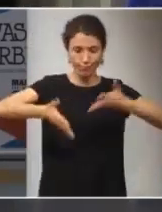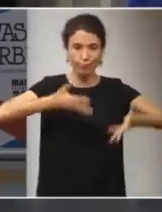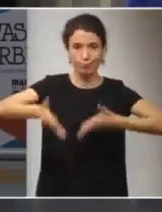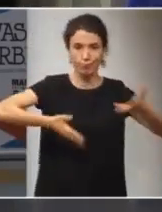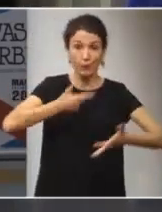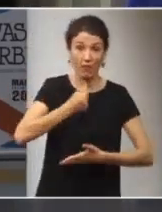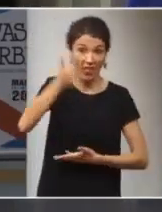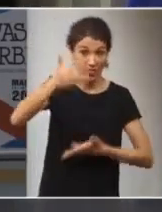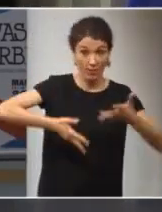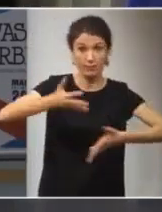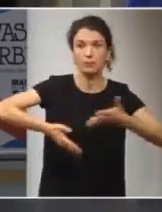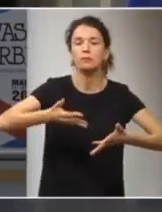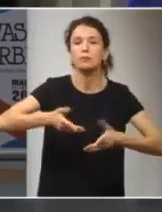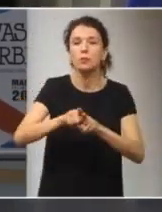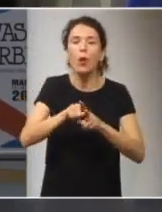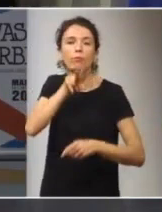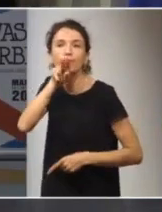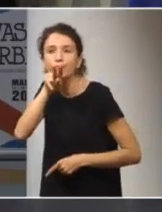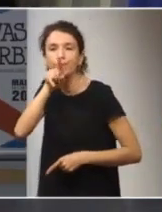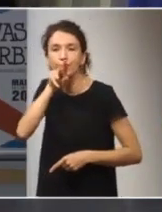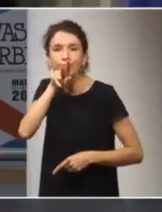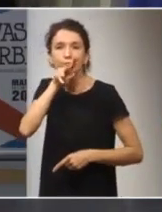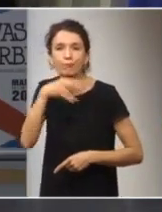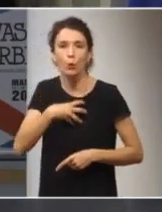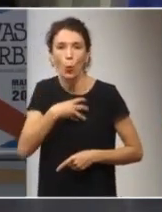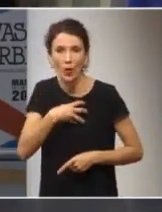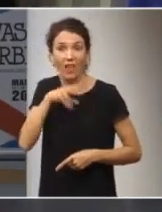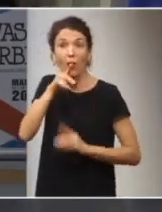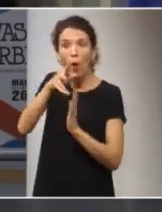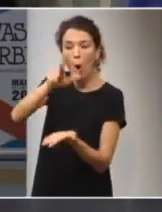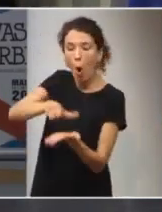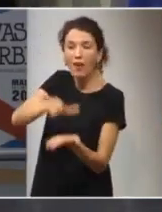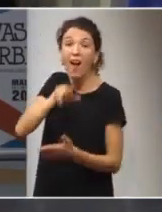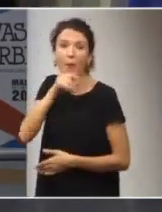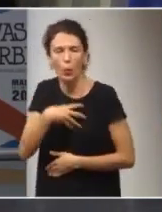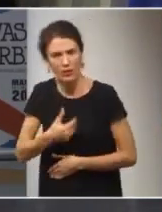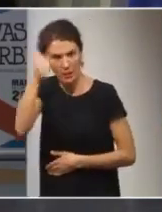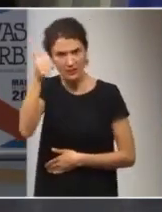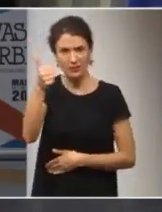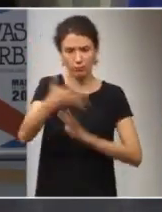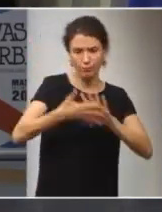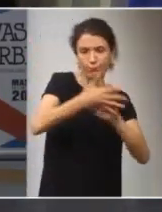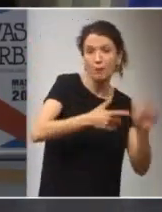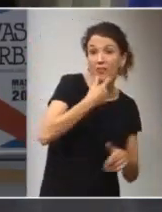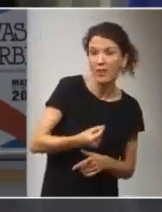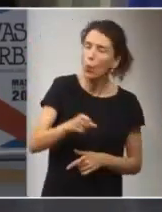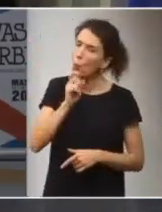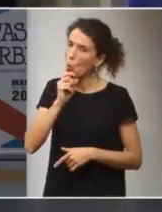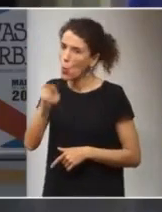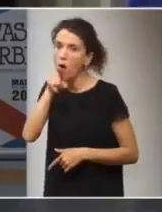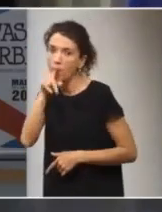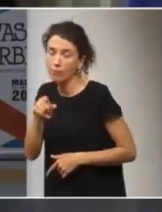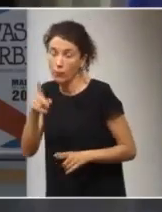que articular lo que llamamos la lengua oral, el habla, que es muchísimo más complicado,